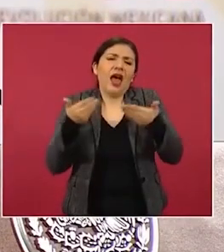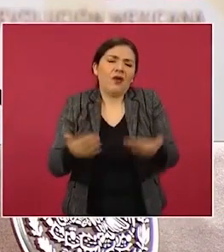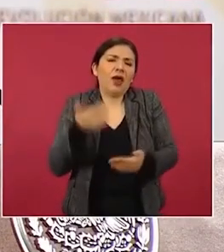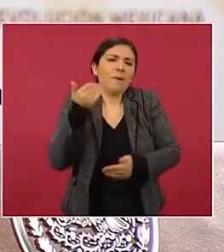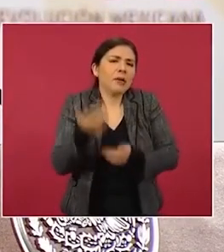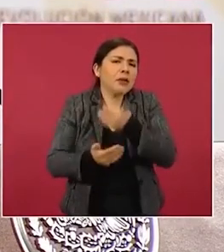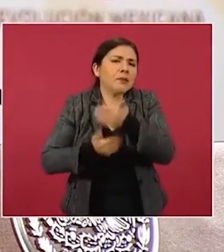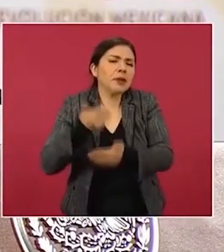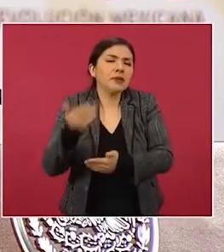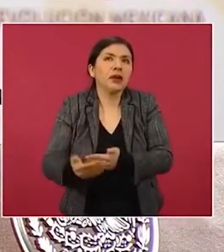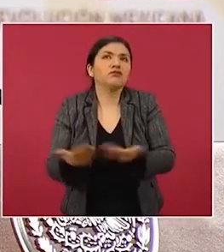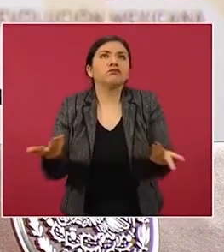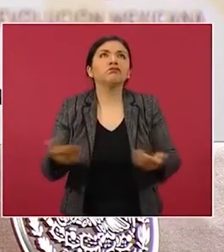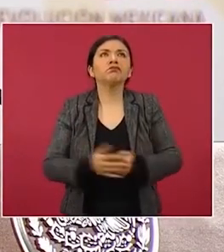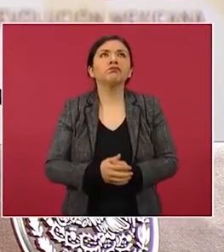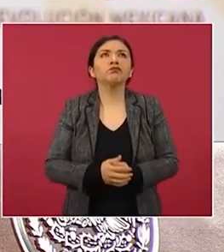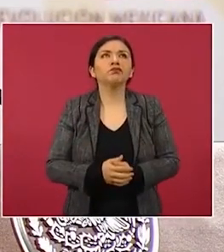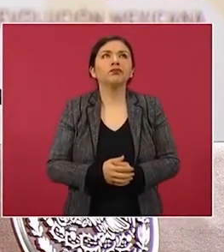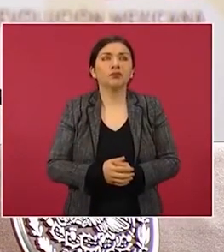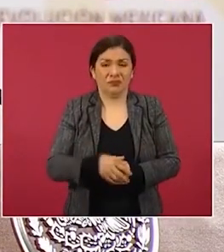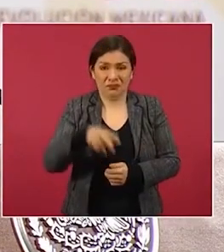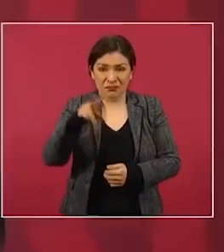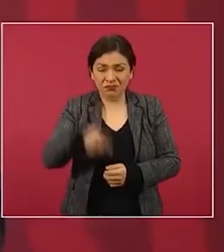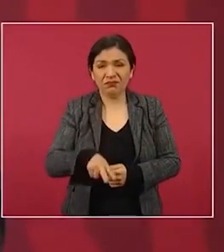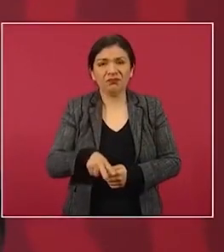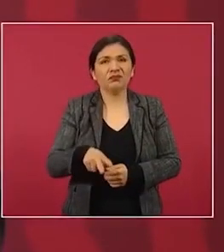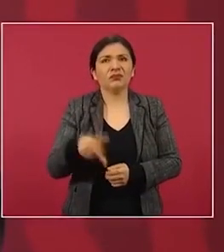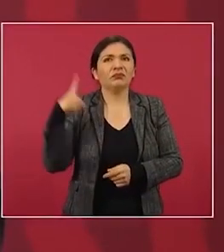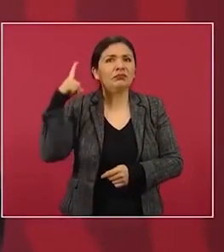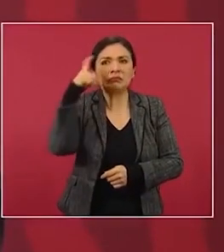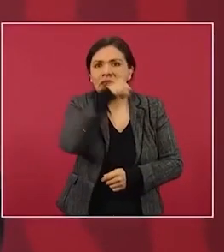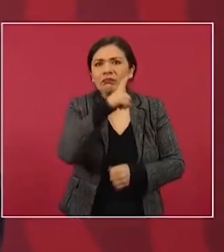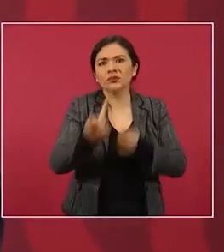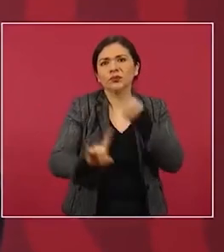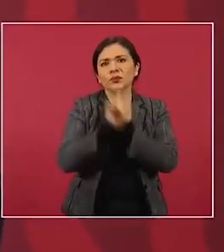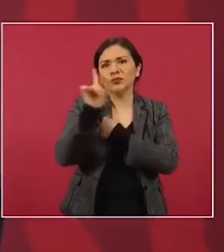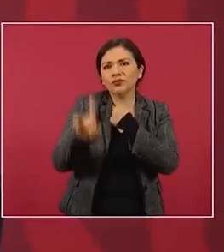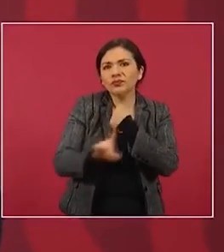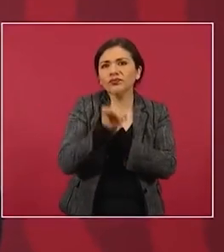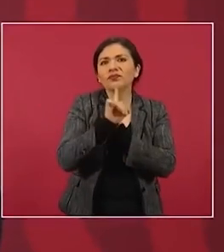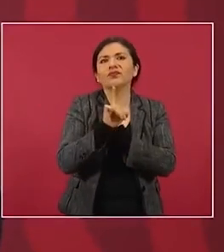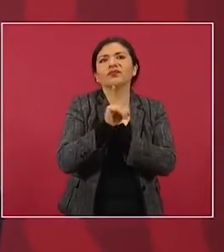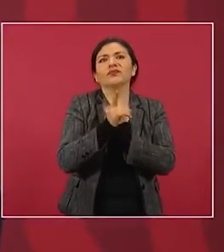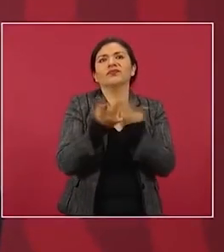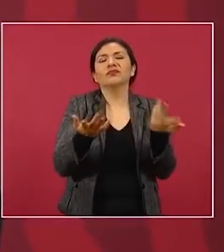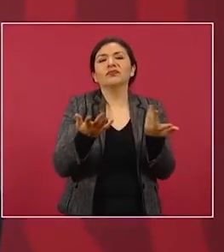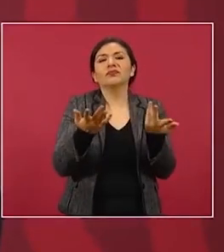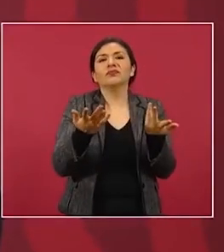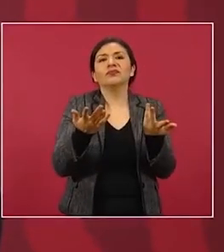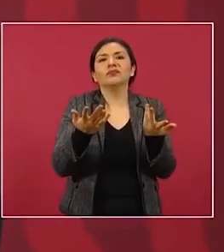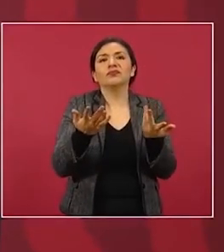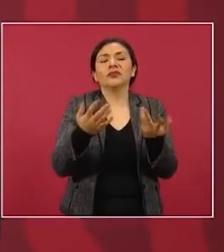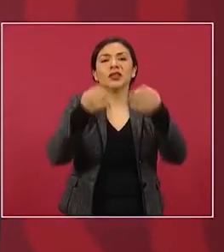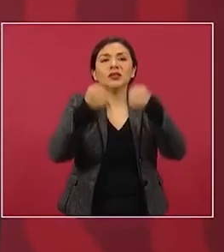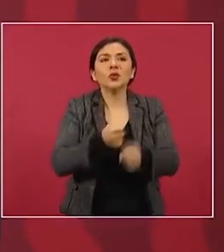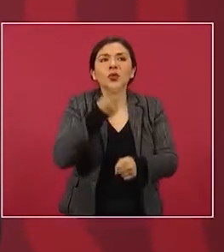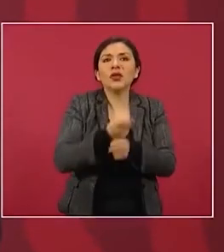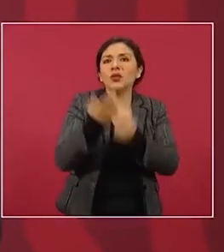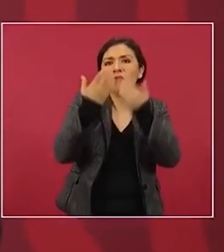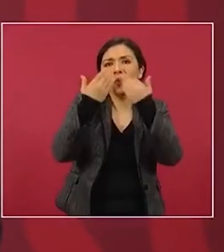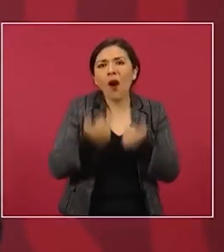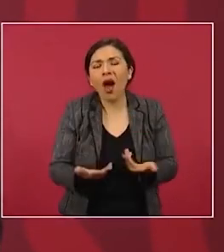de lo complejo del problema de la inseguridad,